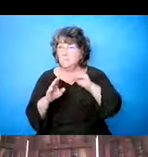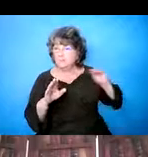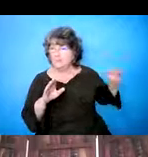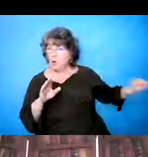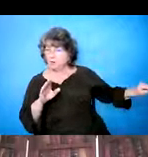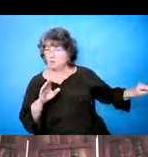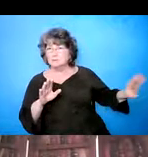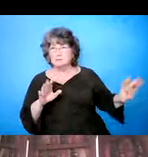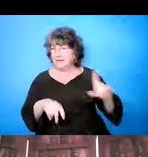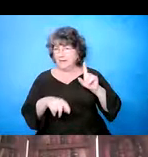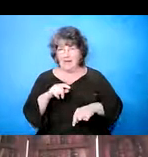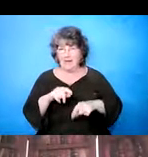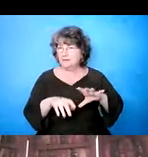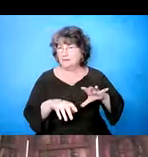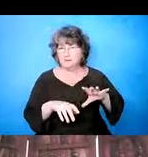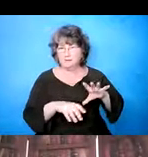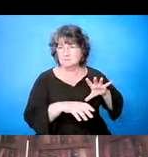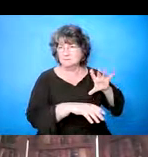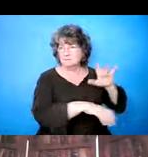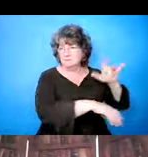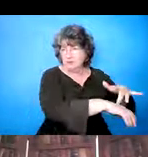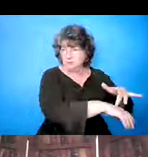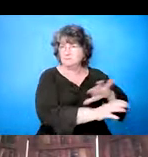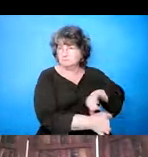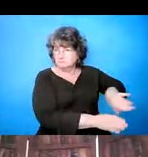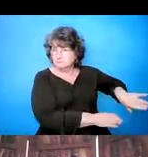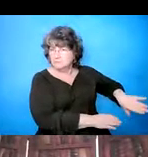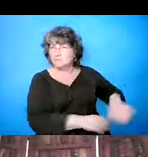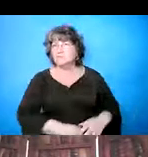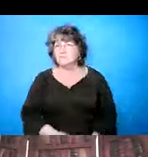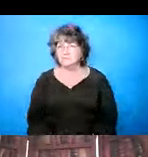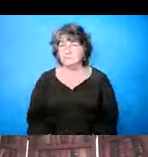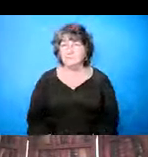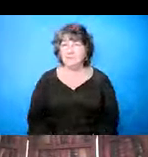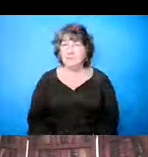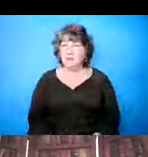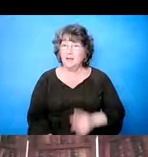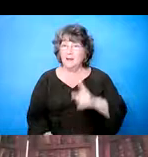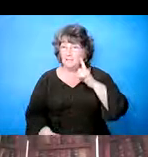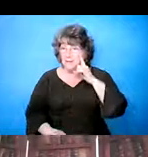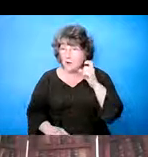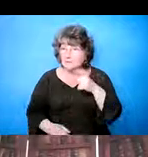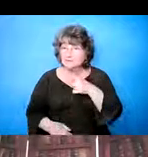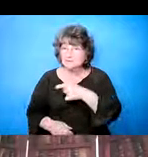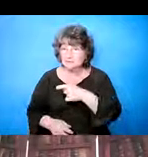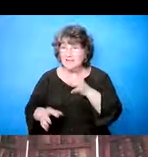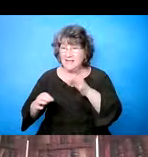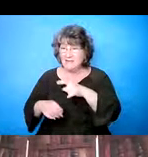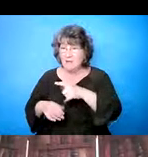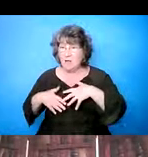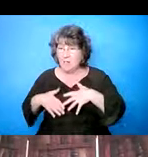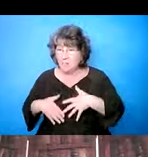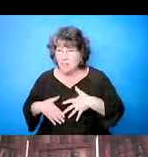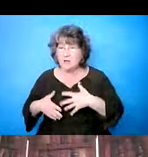químicos. Eh, tiene que mantener esas cosas alejadas, pero el impul, las actividades impulsivas y